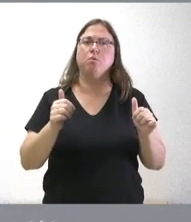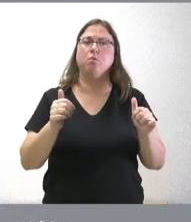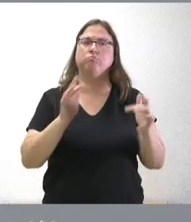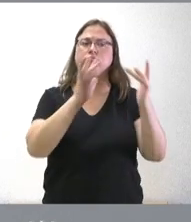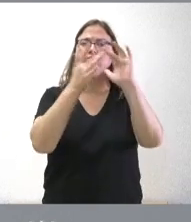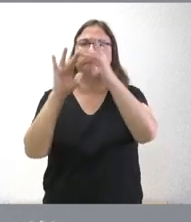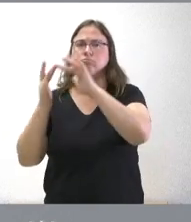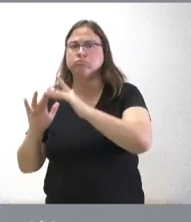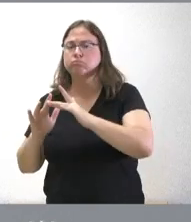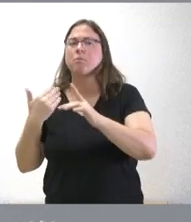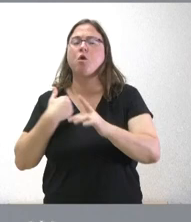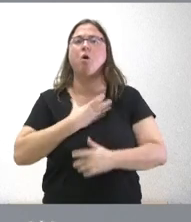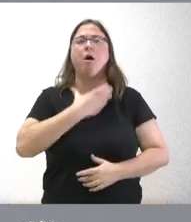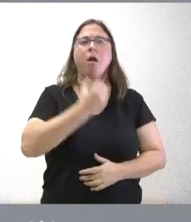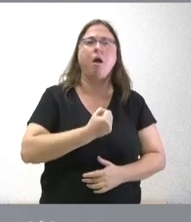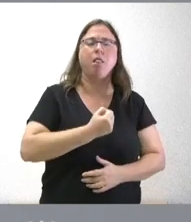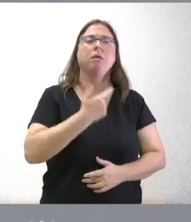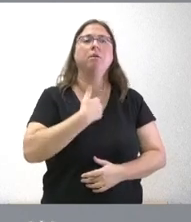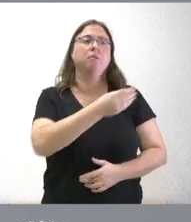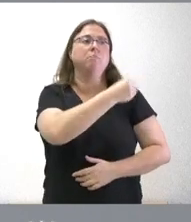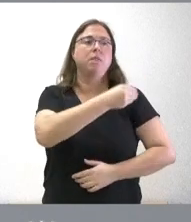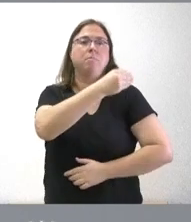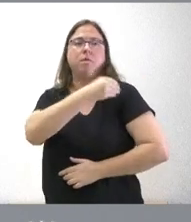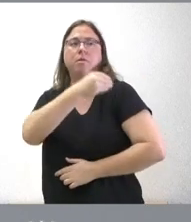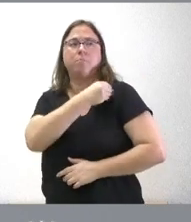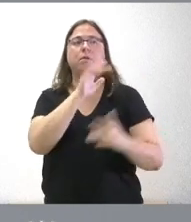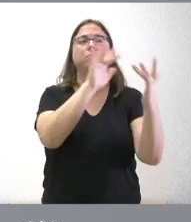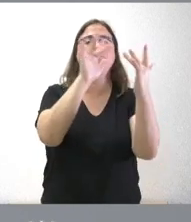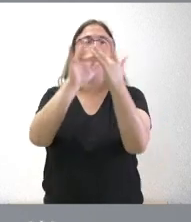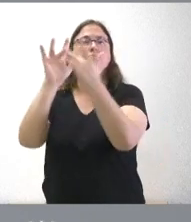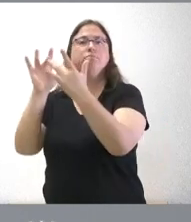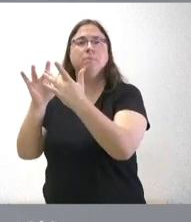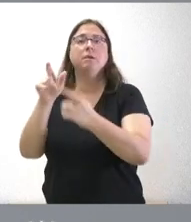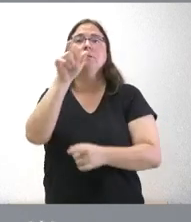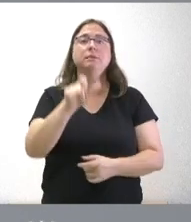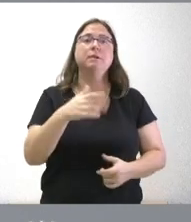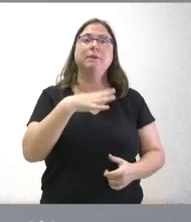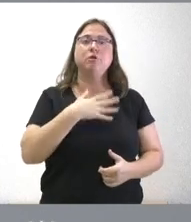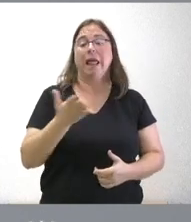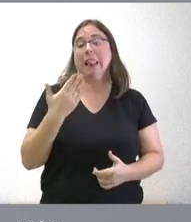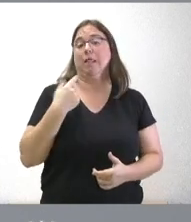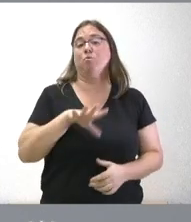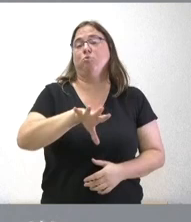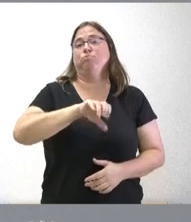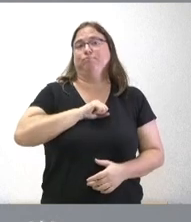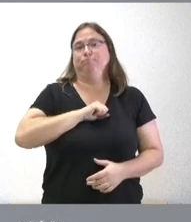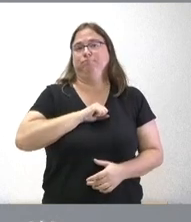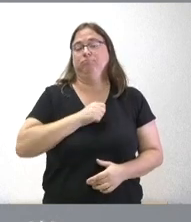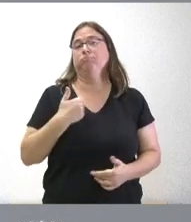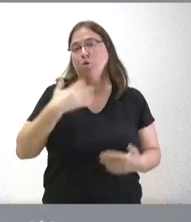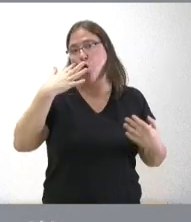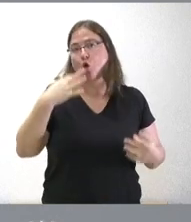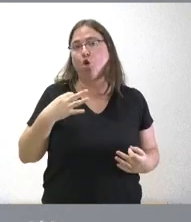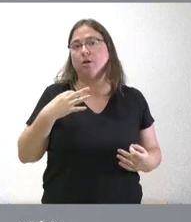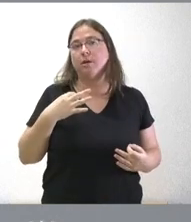contactos con los alcaldes a medida que lo iban pidiendo y inicialmente por aquellos que han tomado posesión más recientemente que lógicamente pues